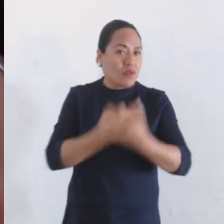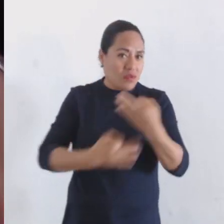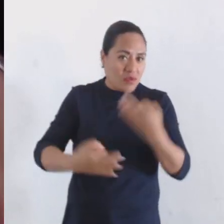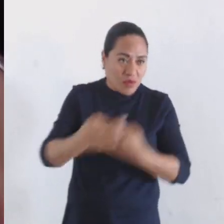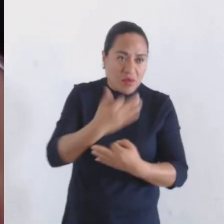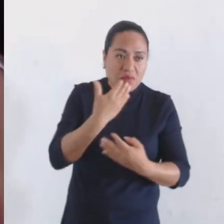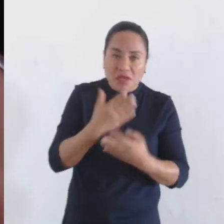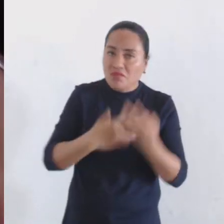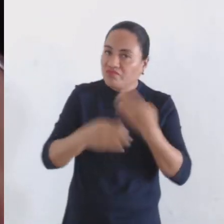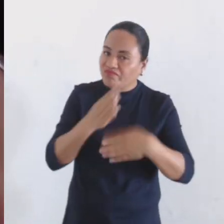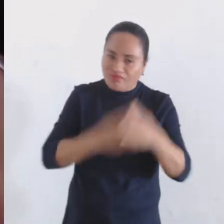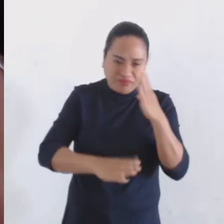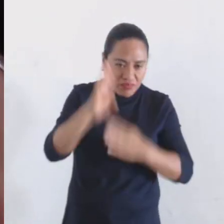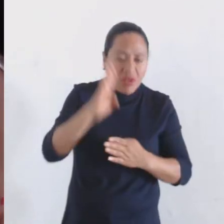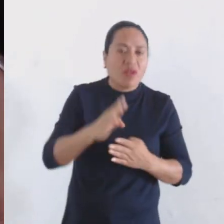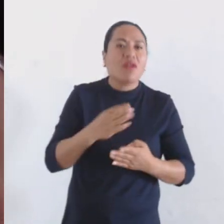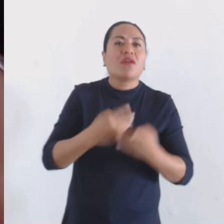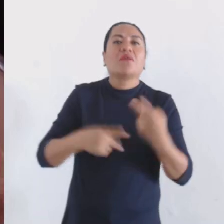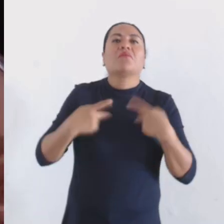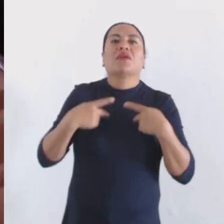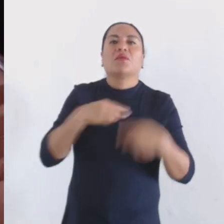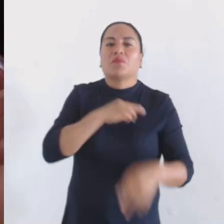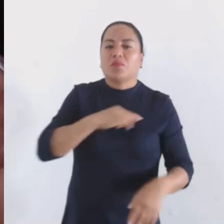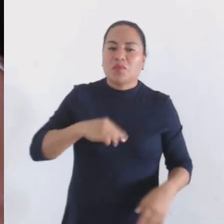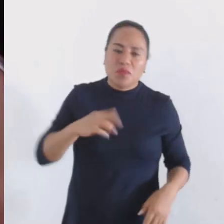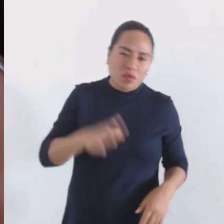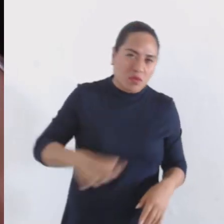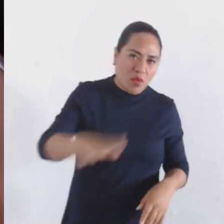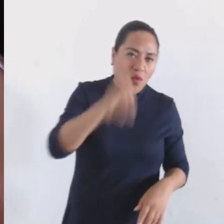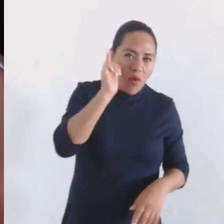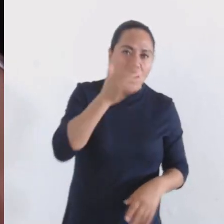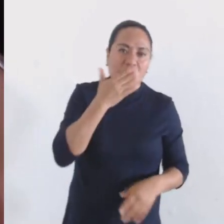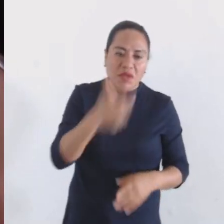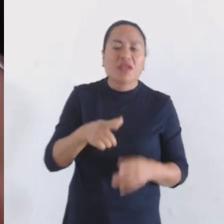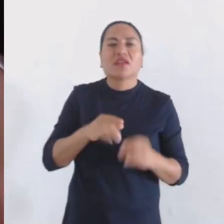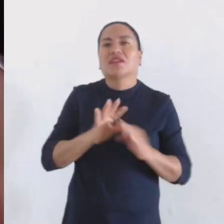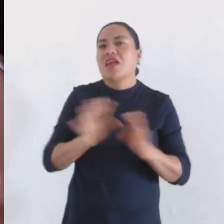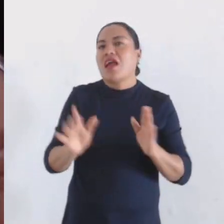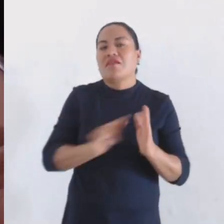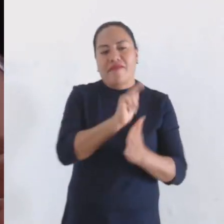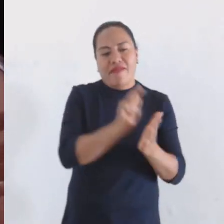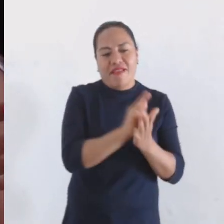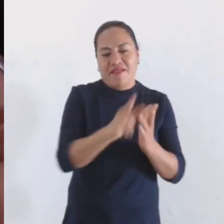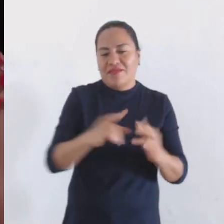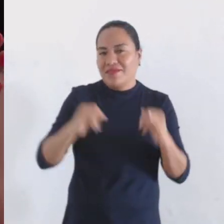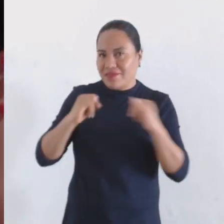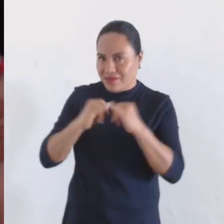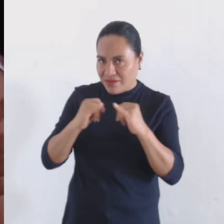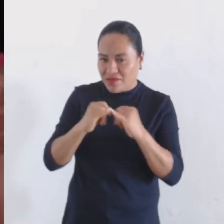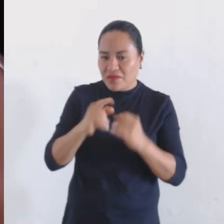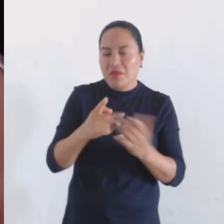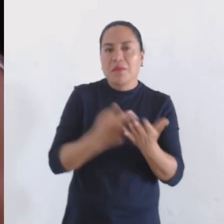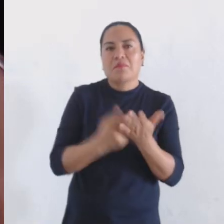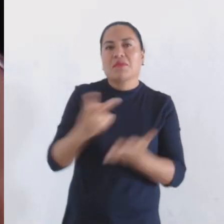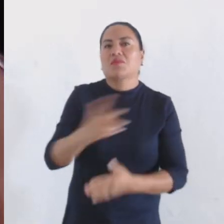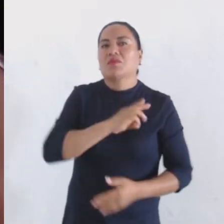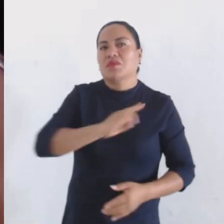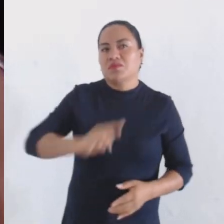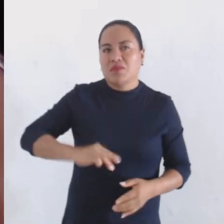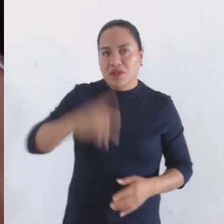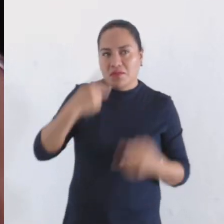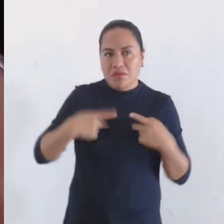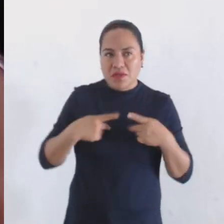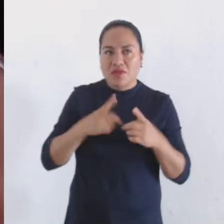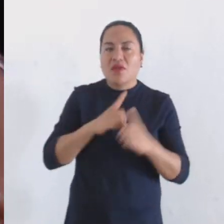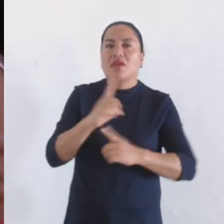ciudadanos y esperamos que mantengan esta institucionalización tanto de el incentivo municipal al deporte